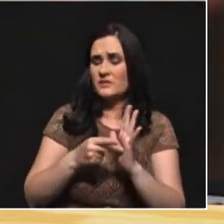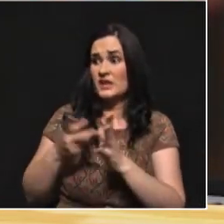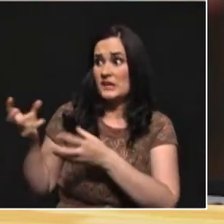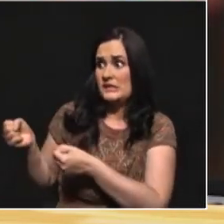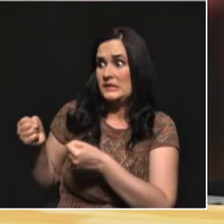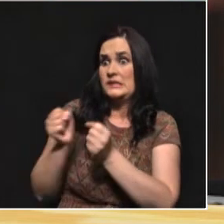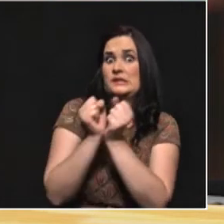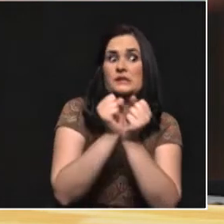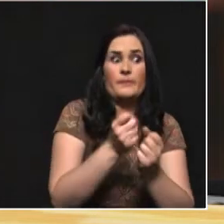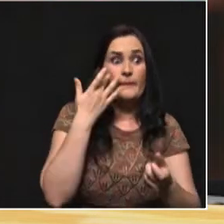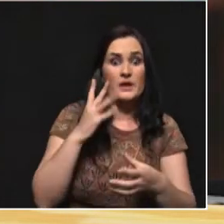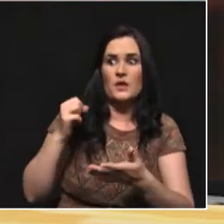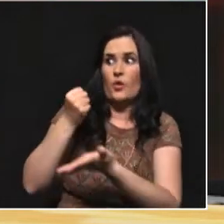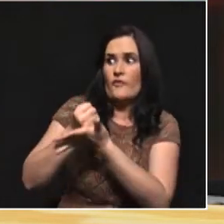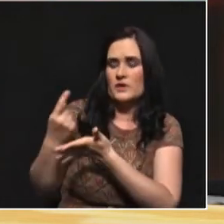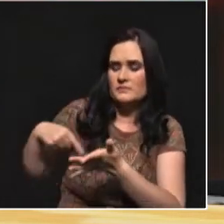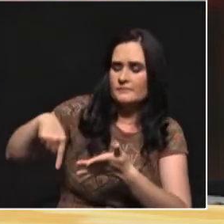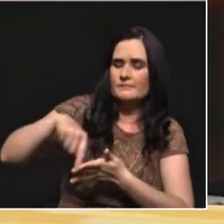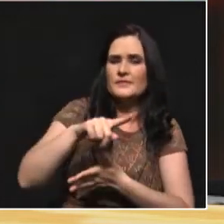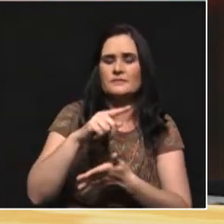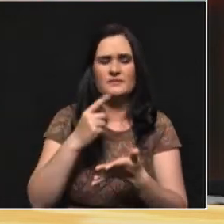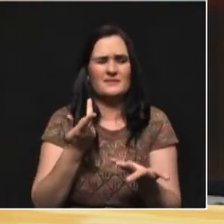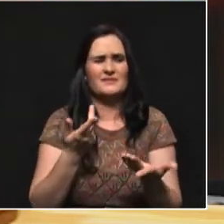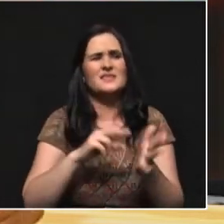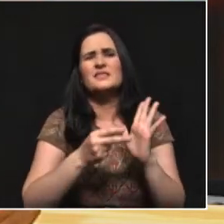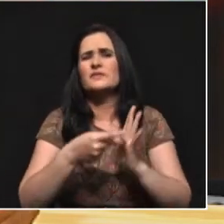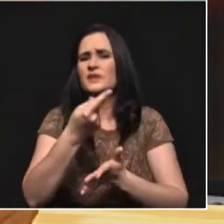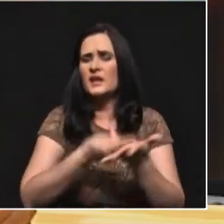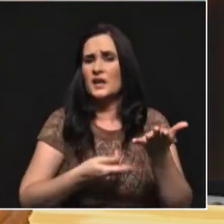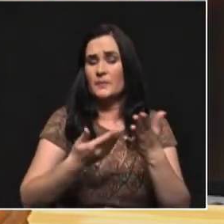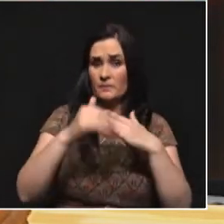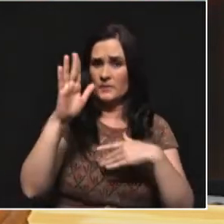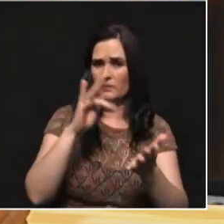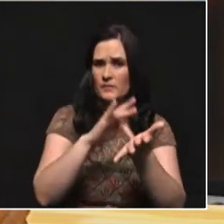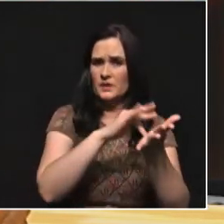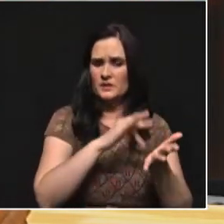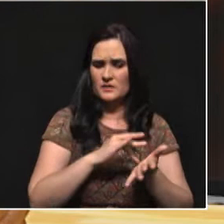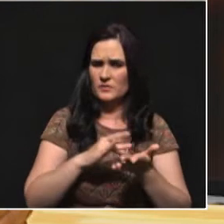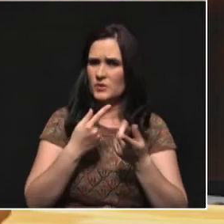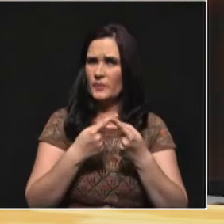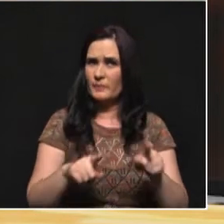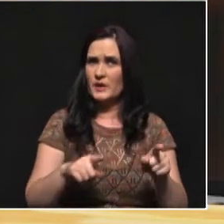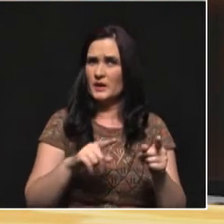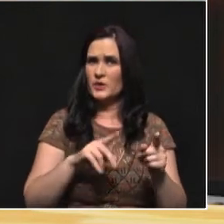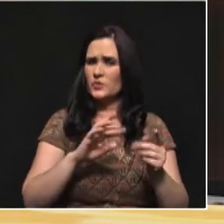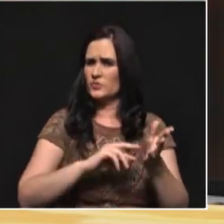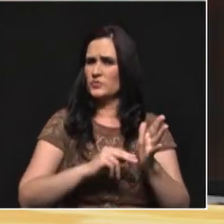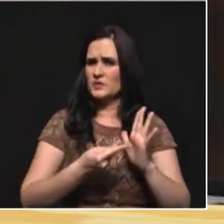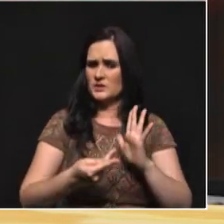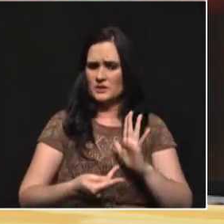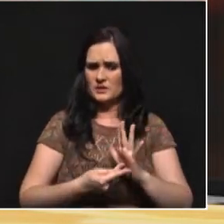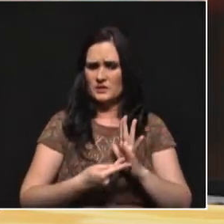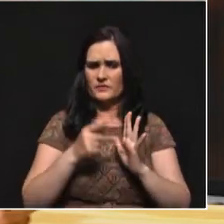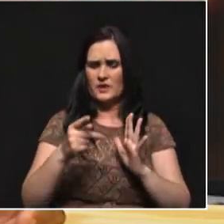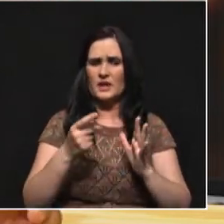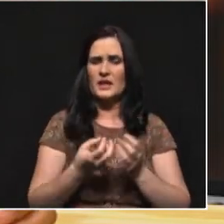personas a votar, ¿eso qué va a significar? Sí, una mayor participación, pero la pregunta es, ¿eso nos va a